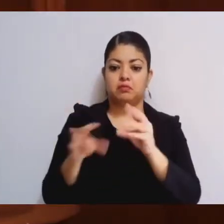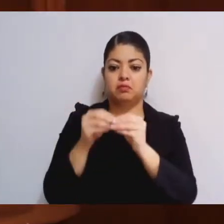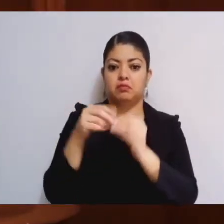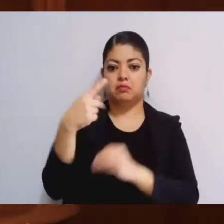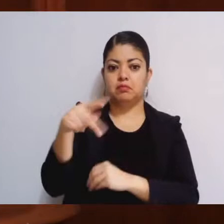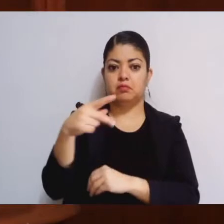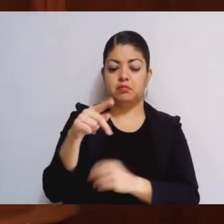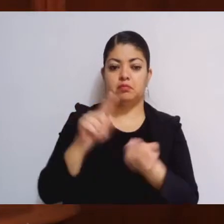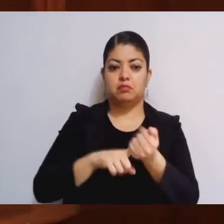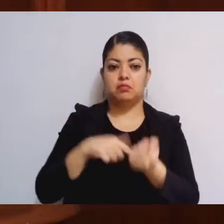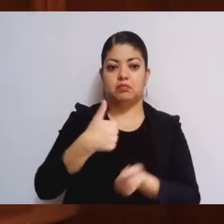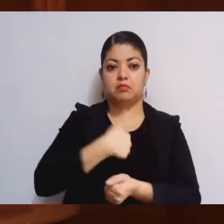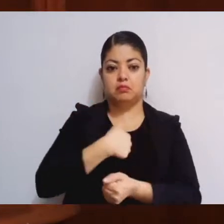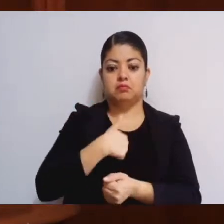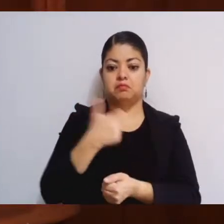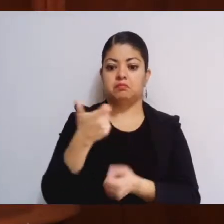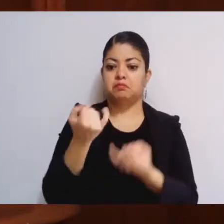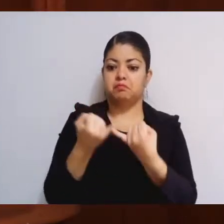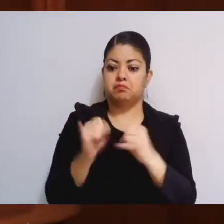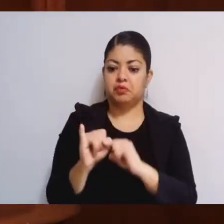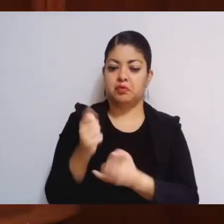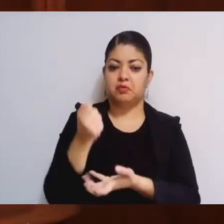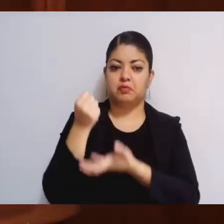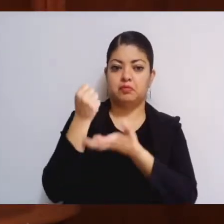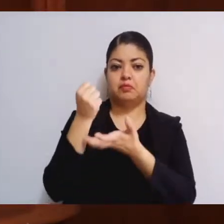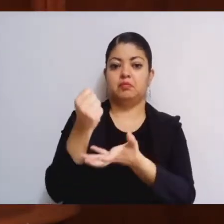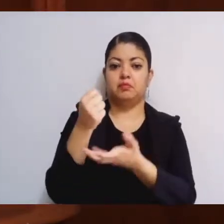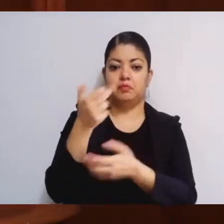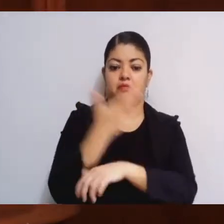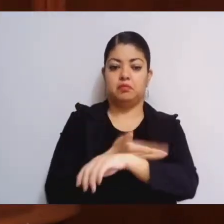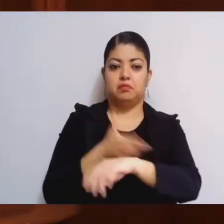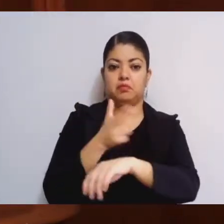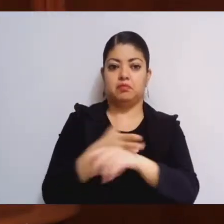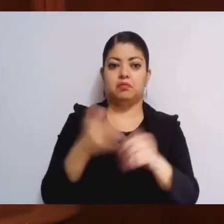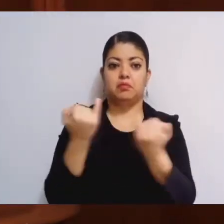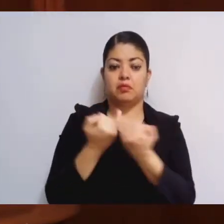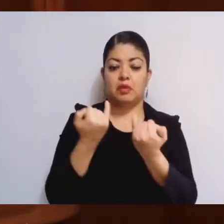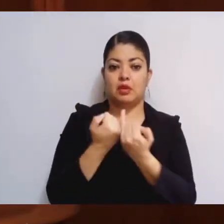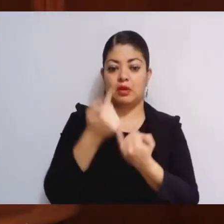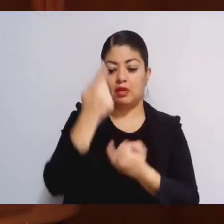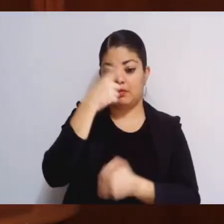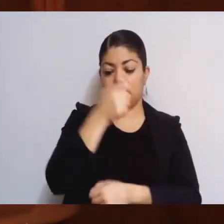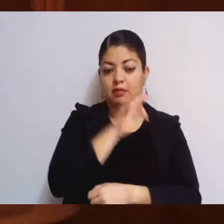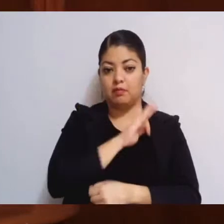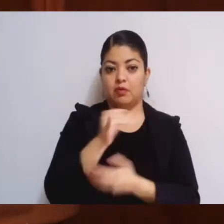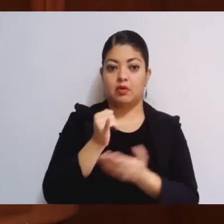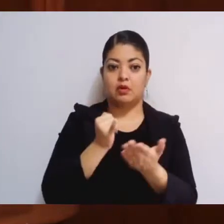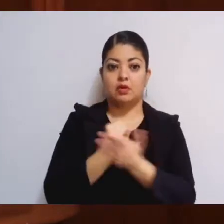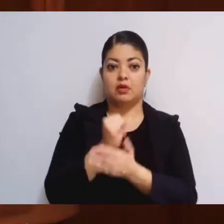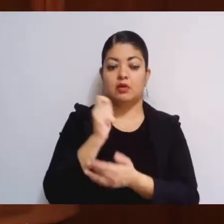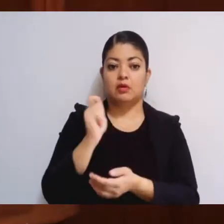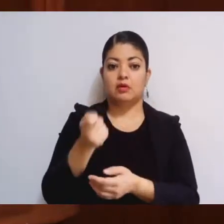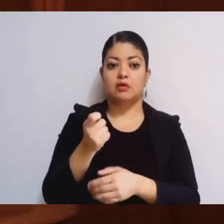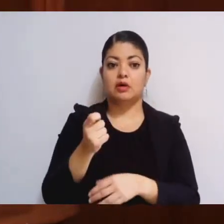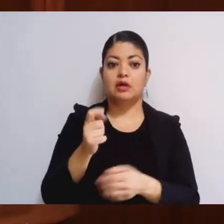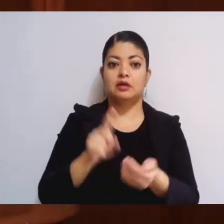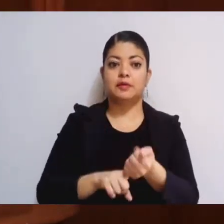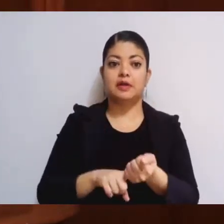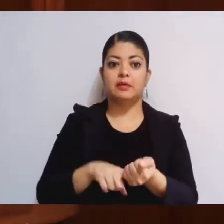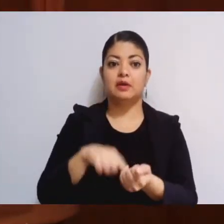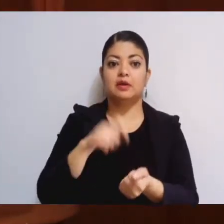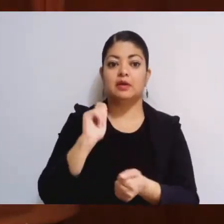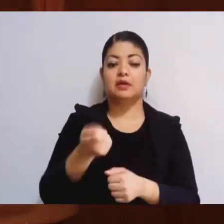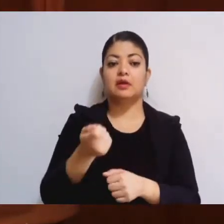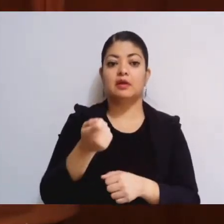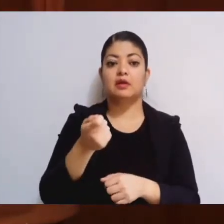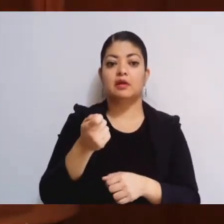autonomía presupuestal y técnica de gestión, así como la capacidad para decidir sobre el ejercicio de su presupuesto en